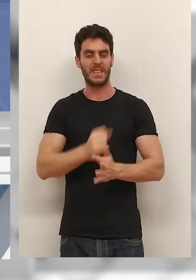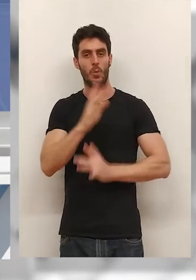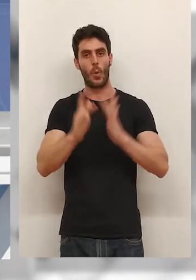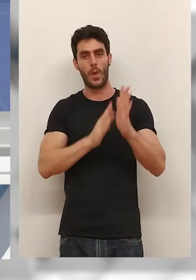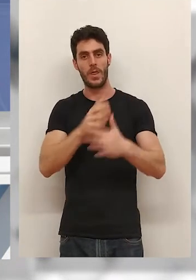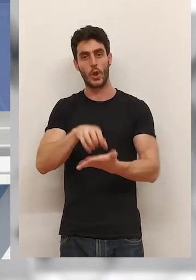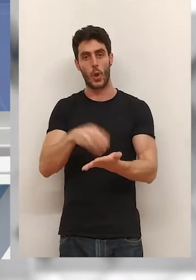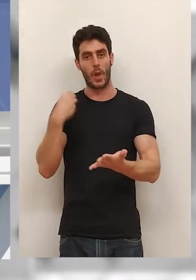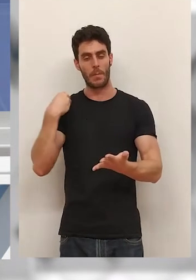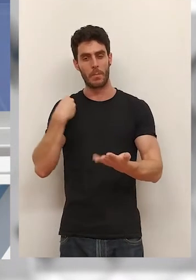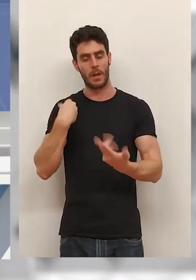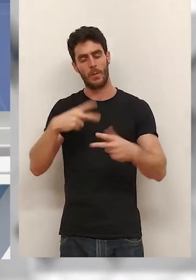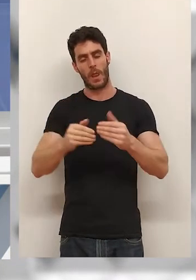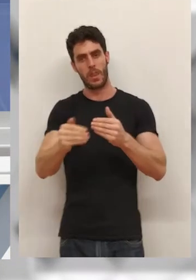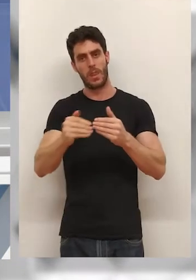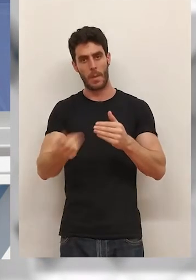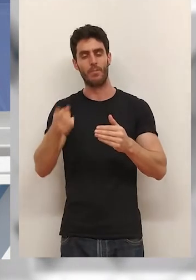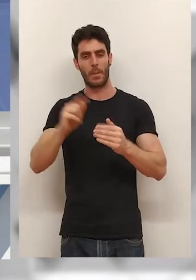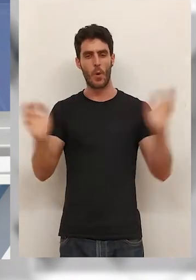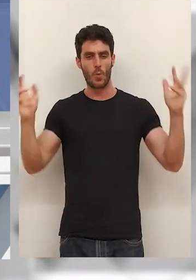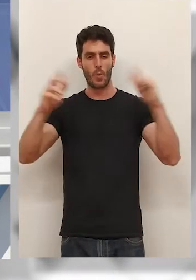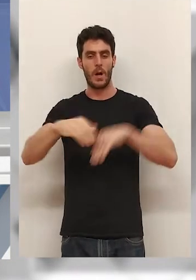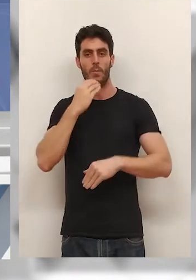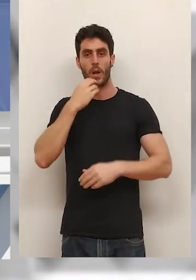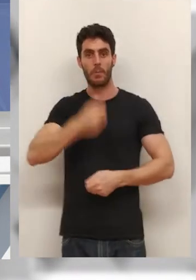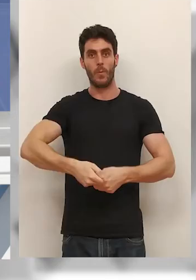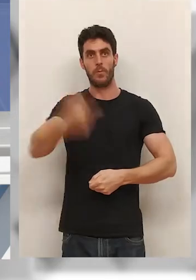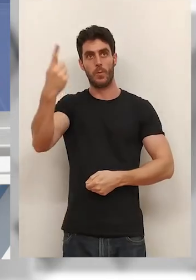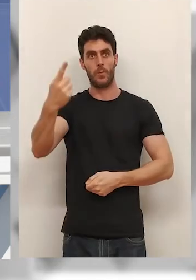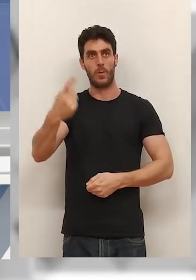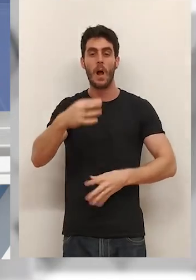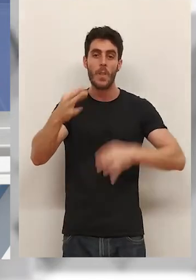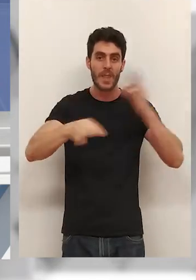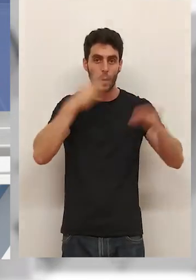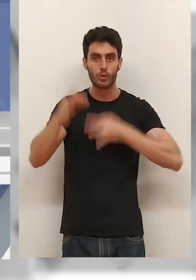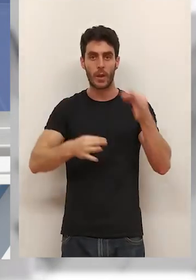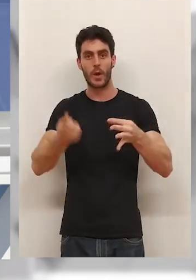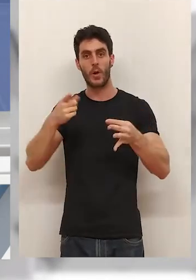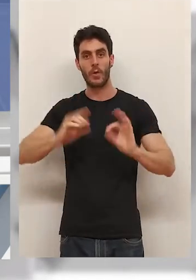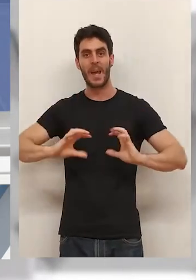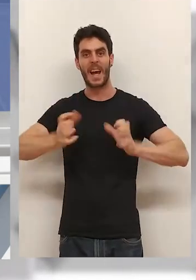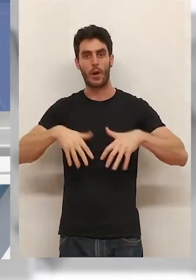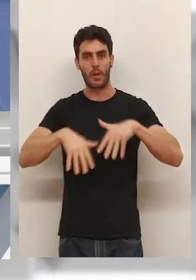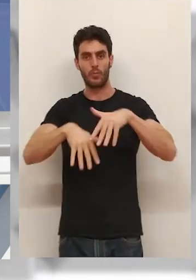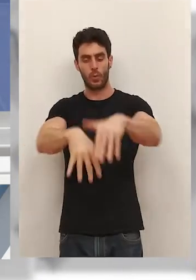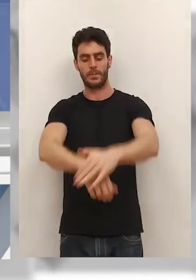aclarar esta duda, se retoman actos multitudinarios como el lanzamiento del cohete, las degustaciones o el desfile de carrozas.